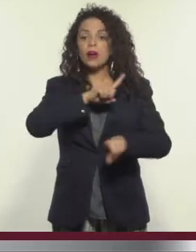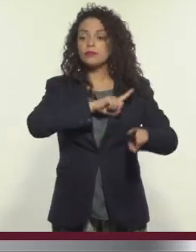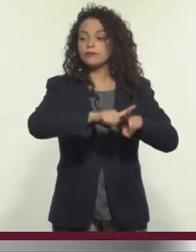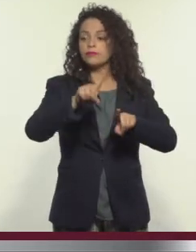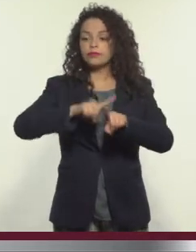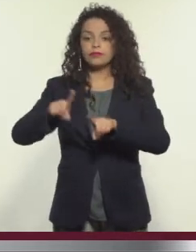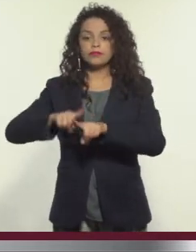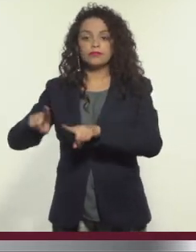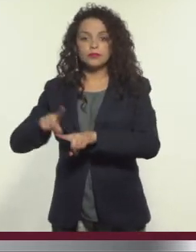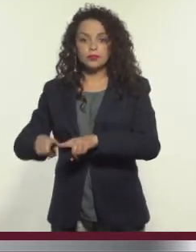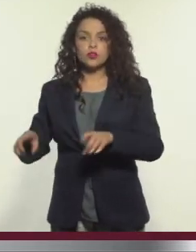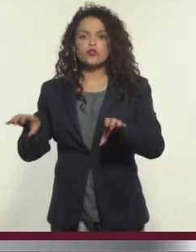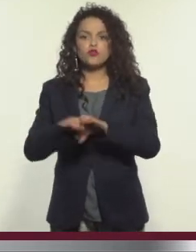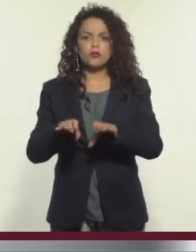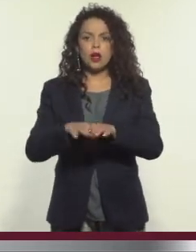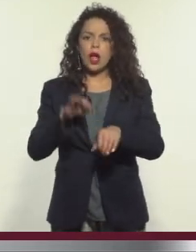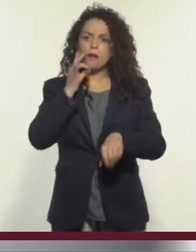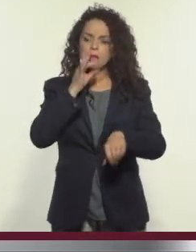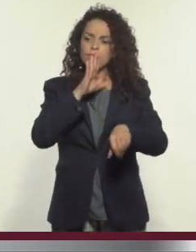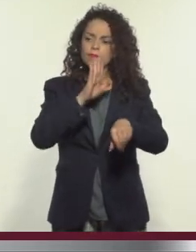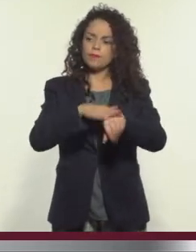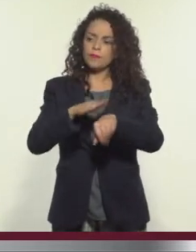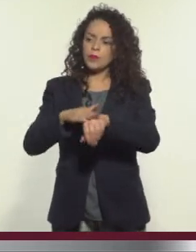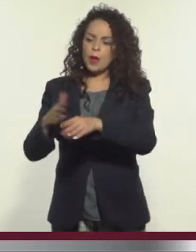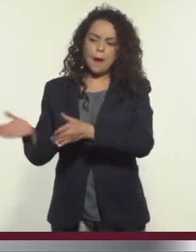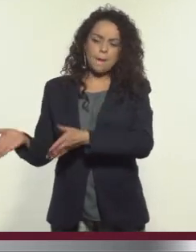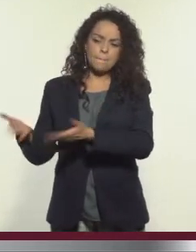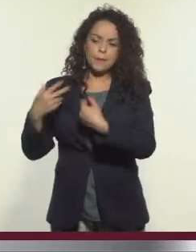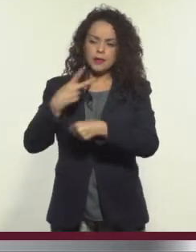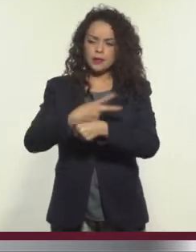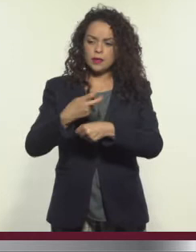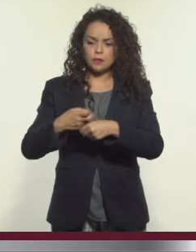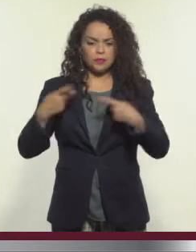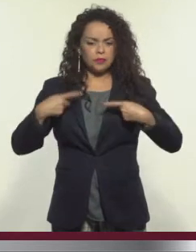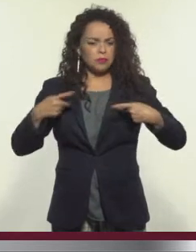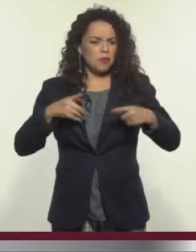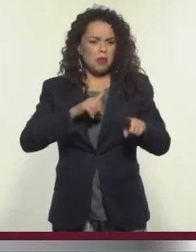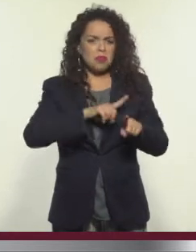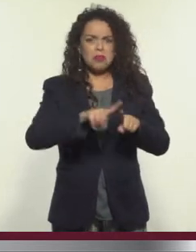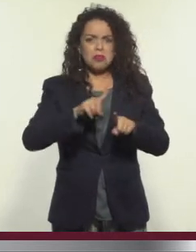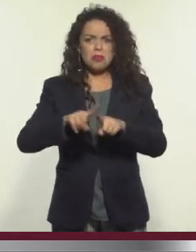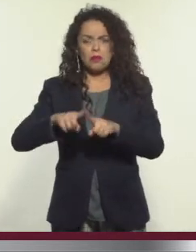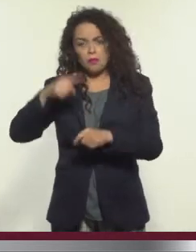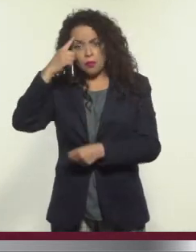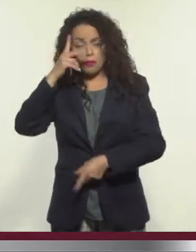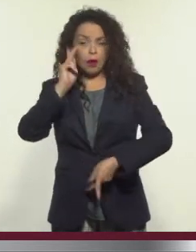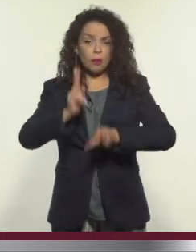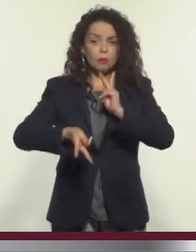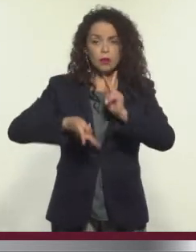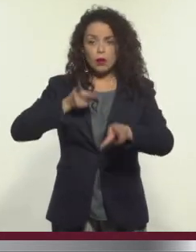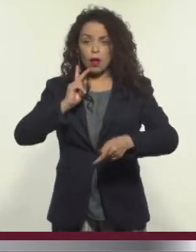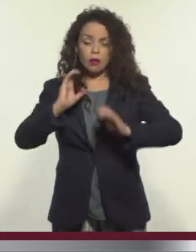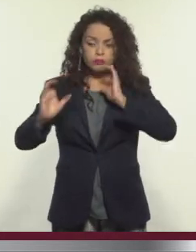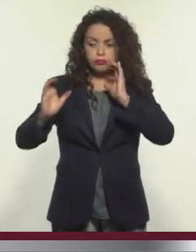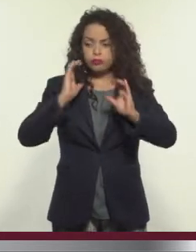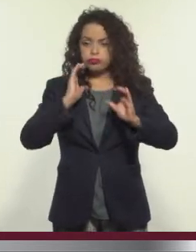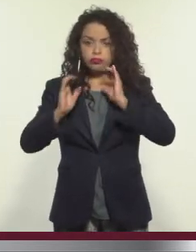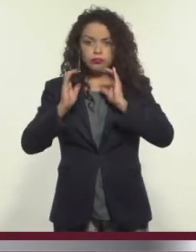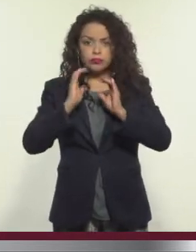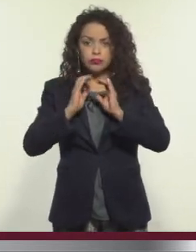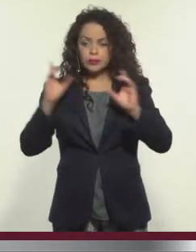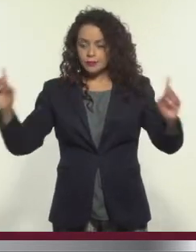diversidad a partir de convocar a personas diversas a conversar, a